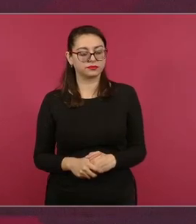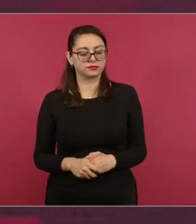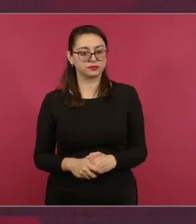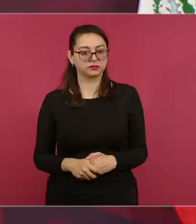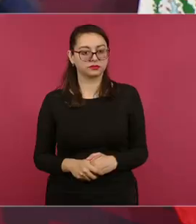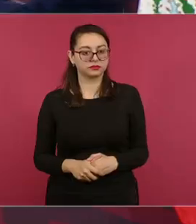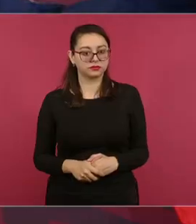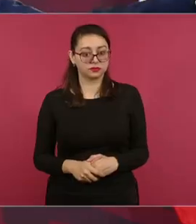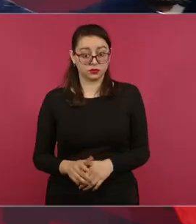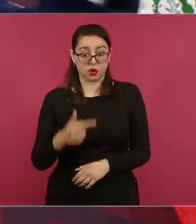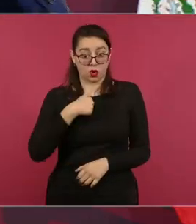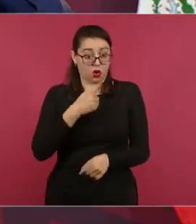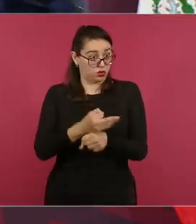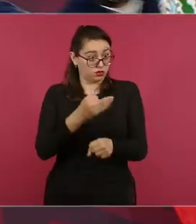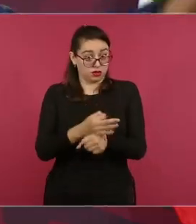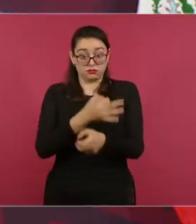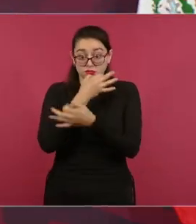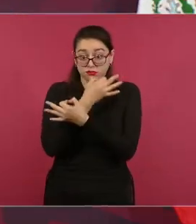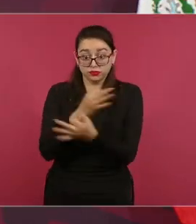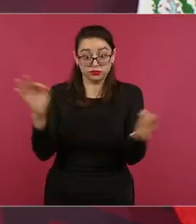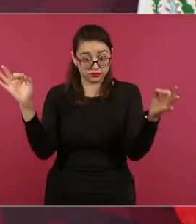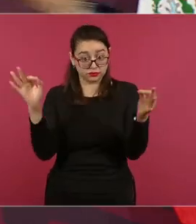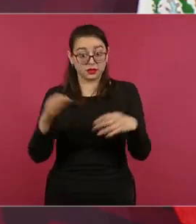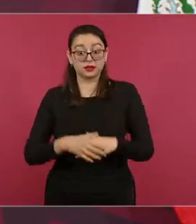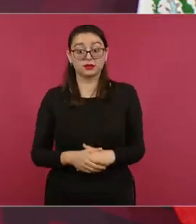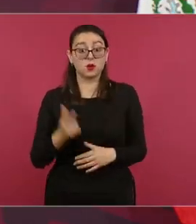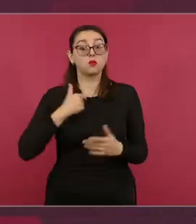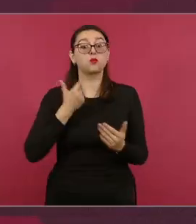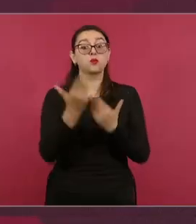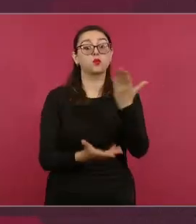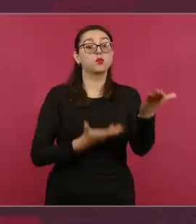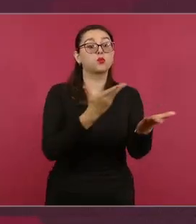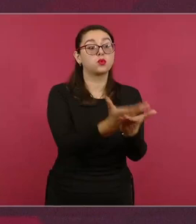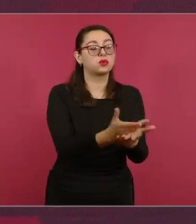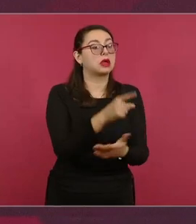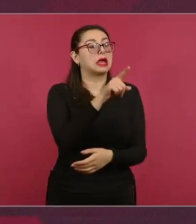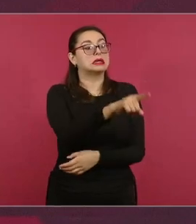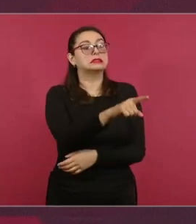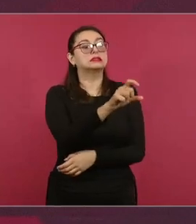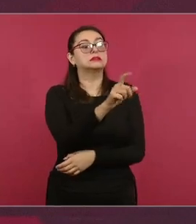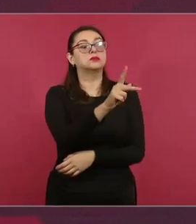Lo estoy ya dando a conocer. O sea, es que